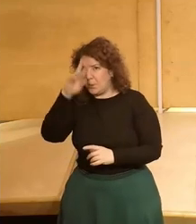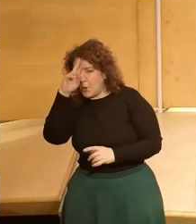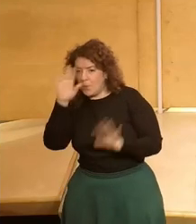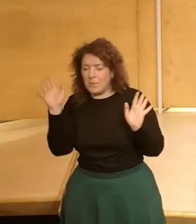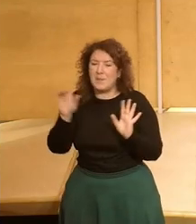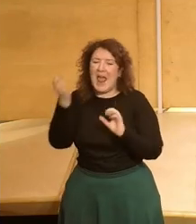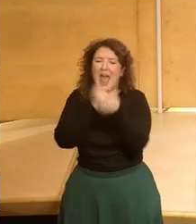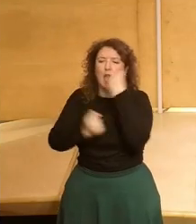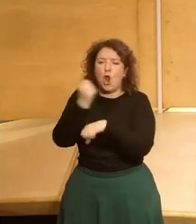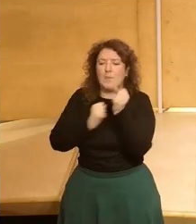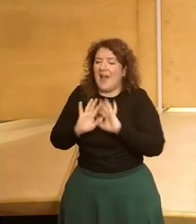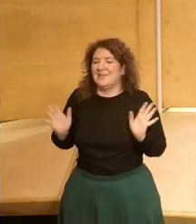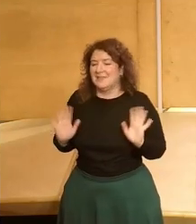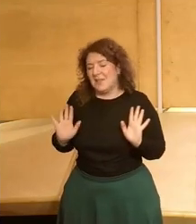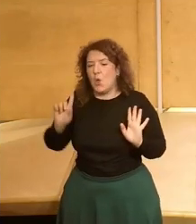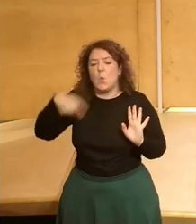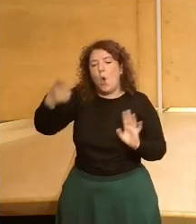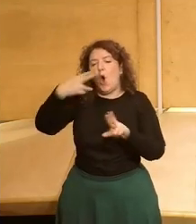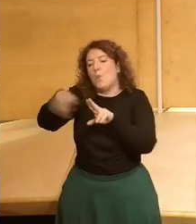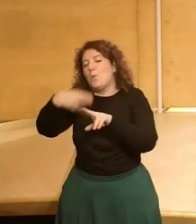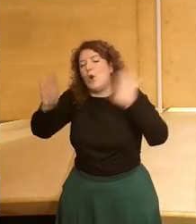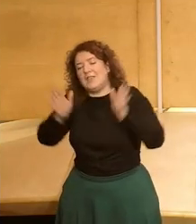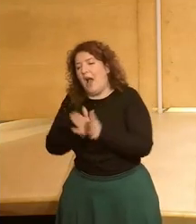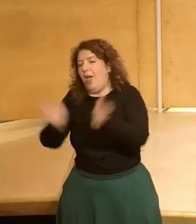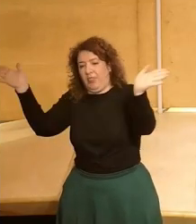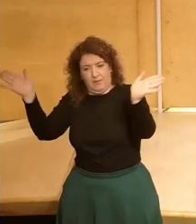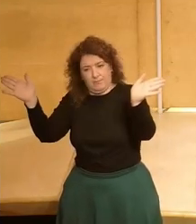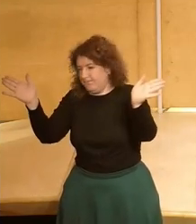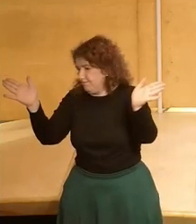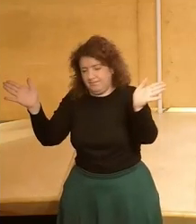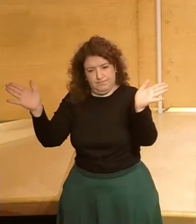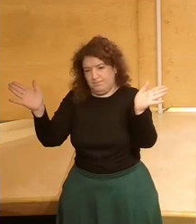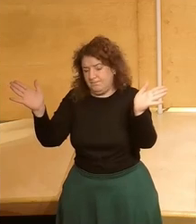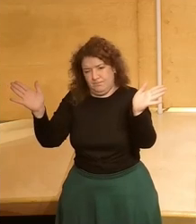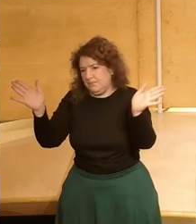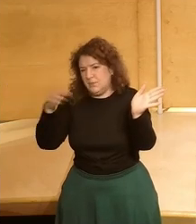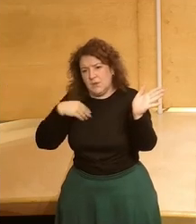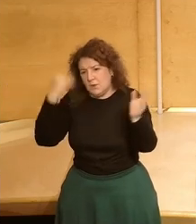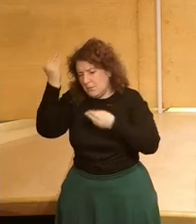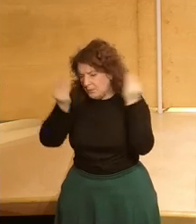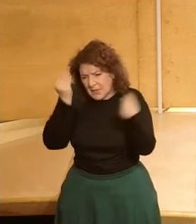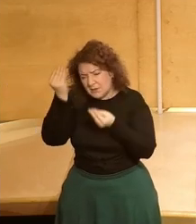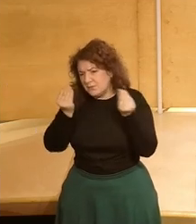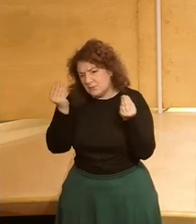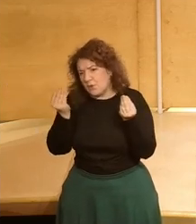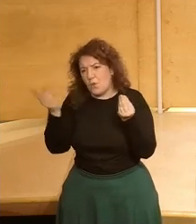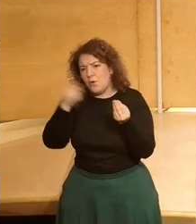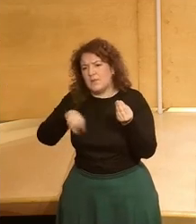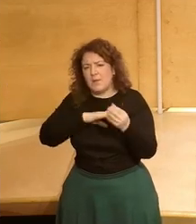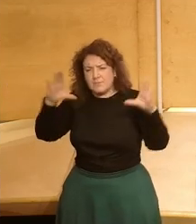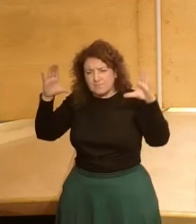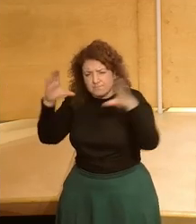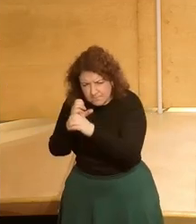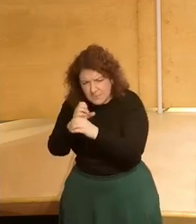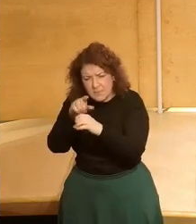los datos o son la economía y creemos que luego la política va por otro lado y yo creo que hay que ponerle como el foco a lo que